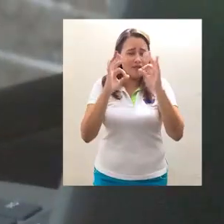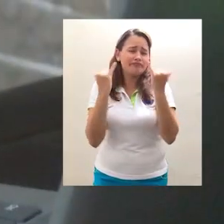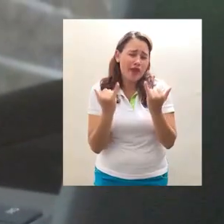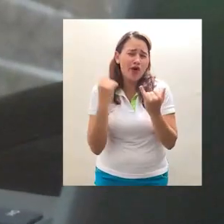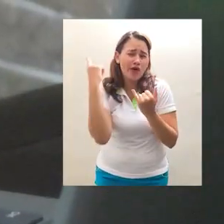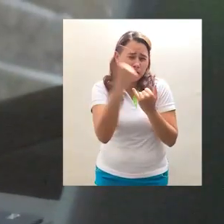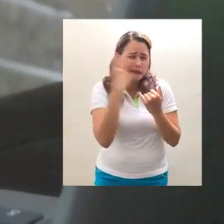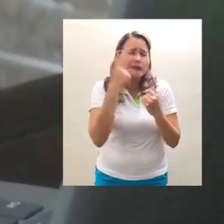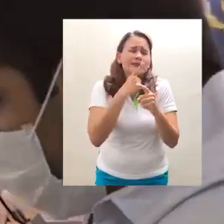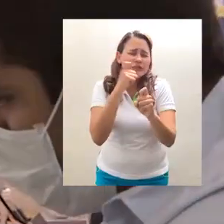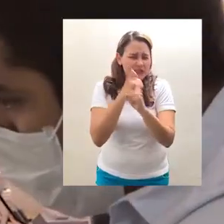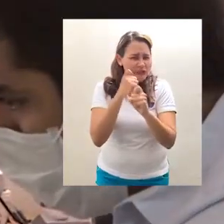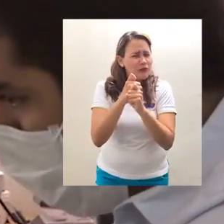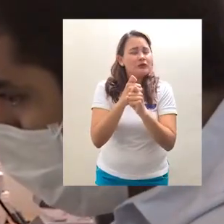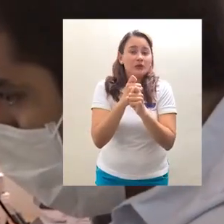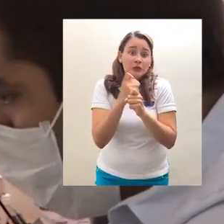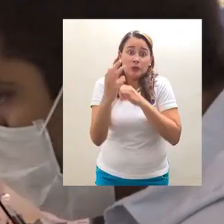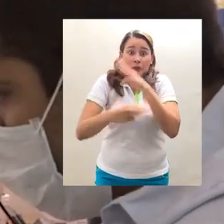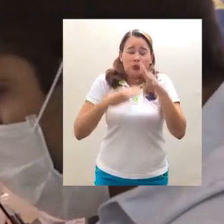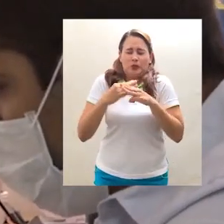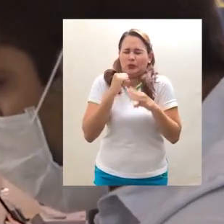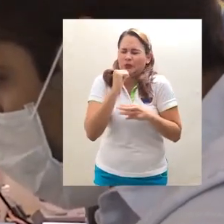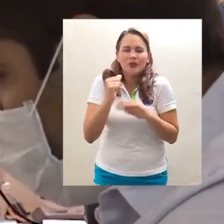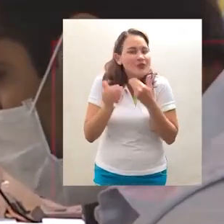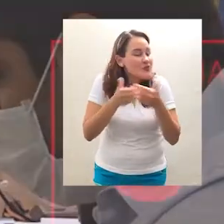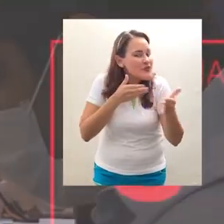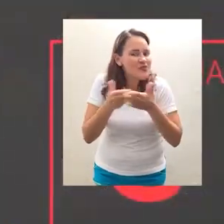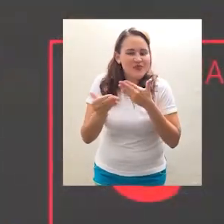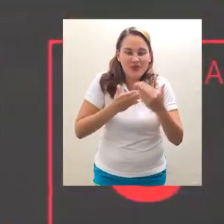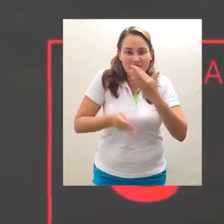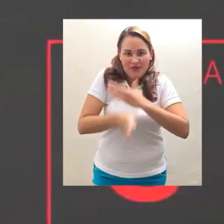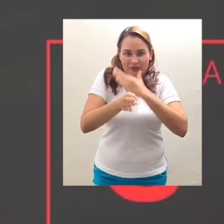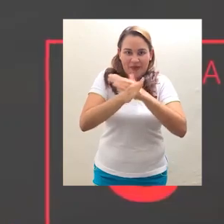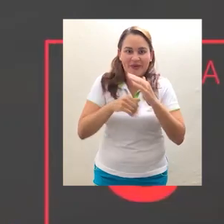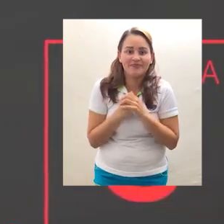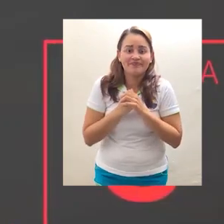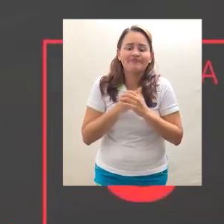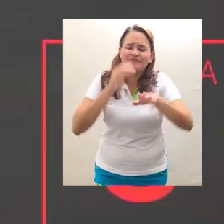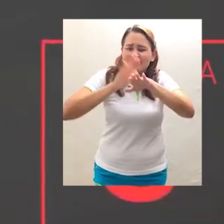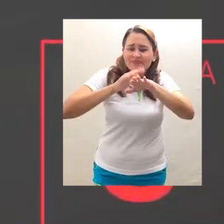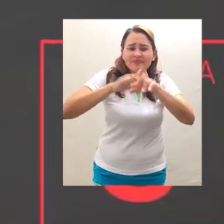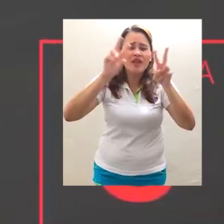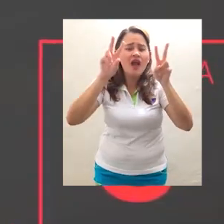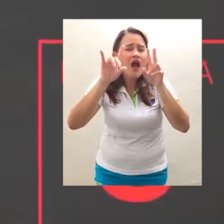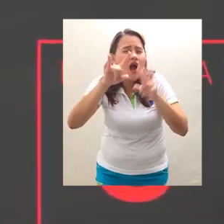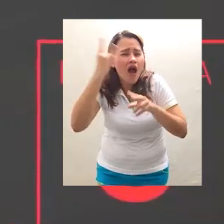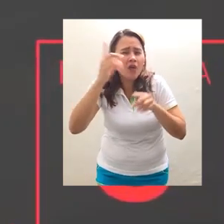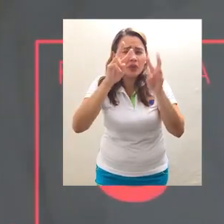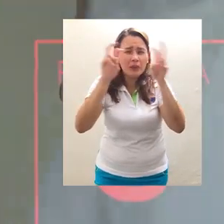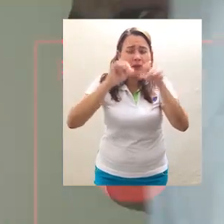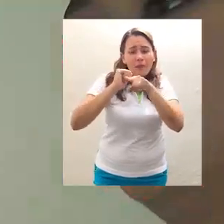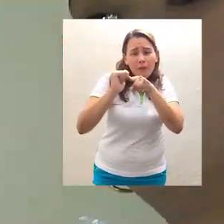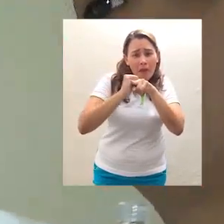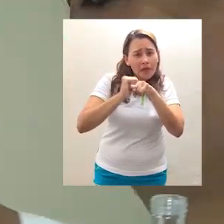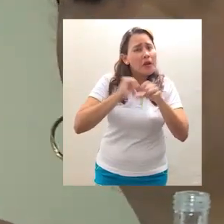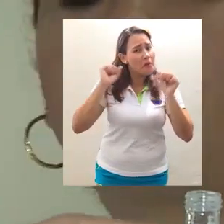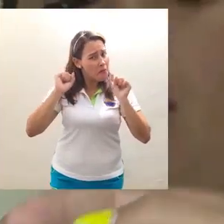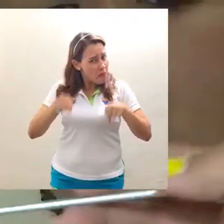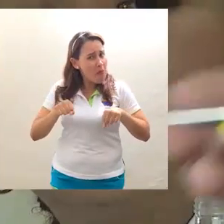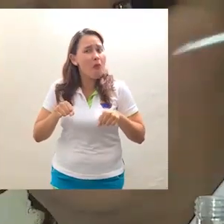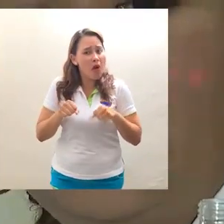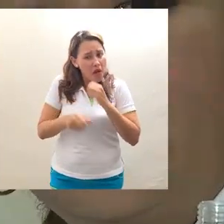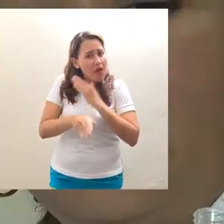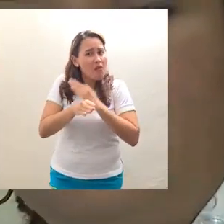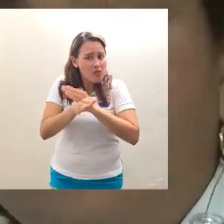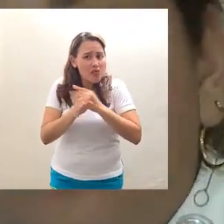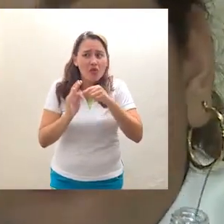compromiso de garantizar una educación de alta calidad en medio de esta calamidad sanitaria de orden mundial. Las prácticas de laboratorio presenciales,